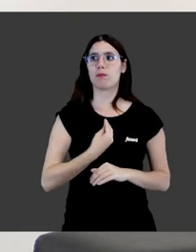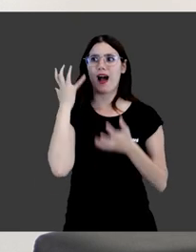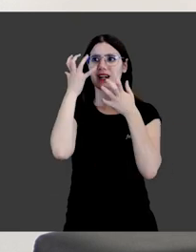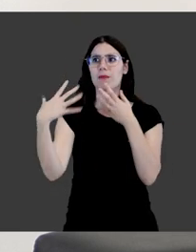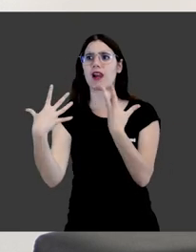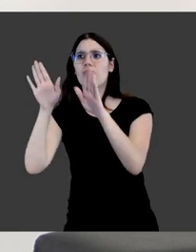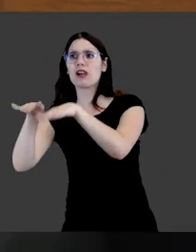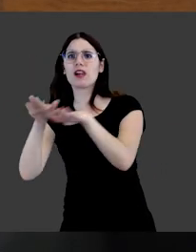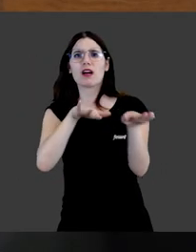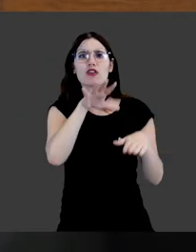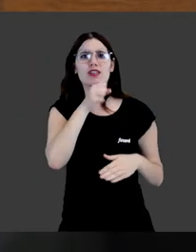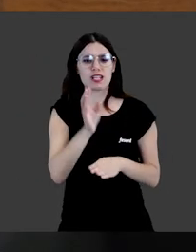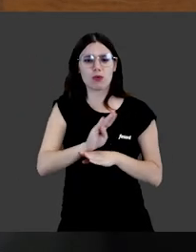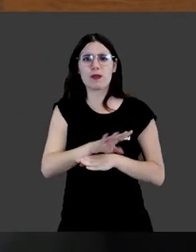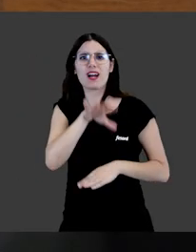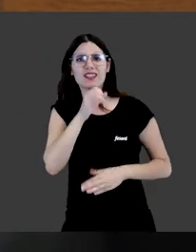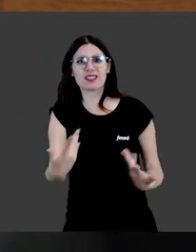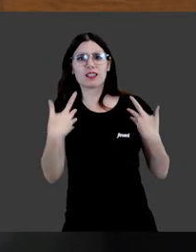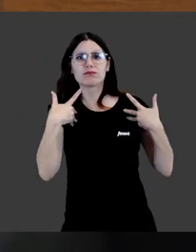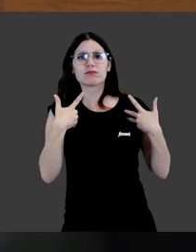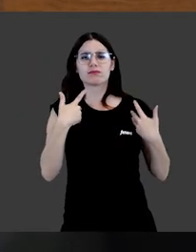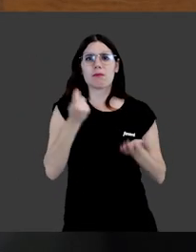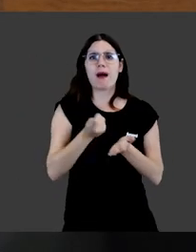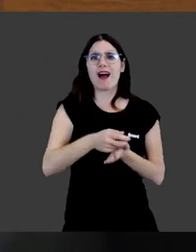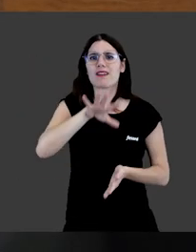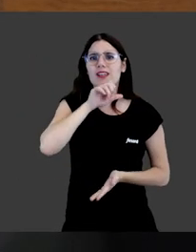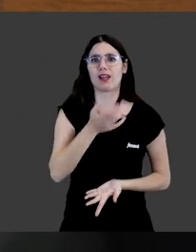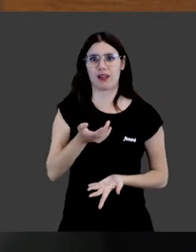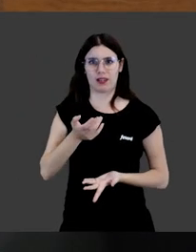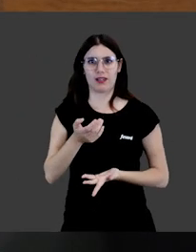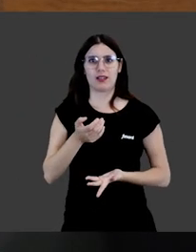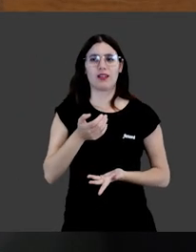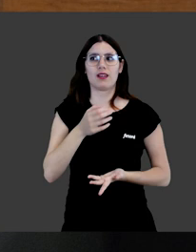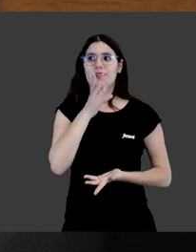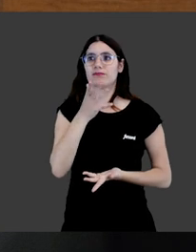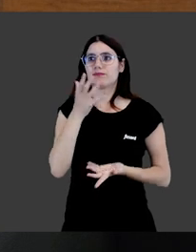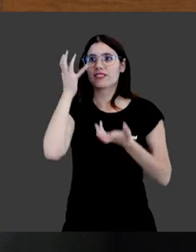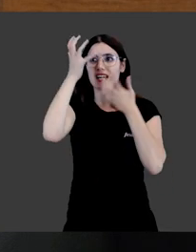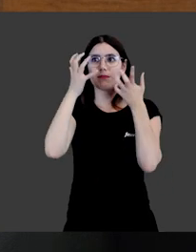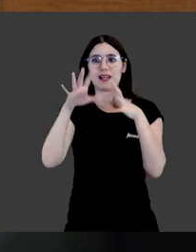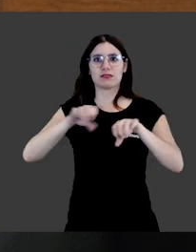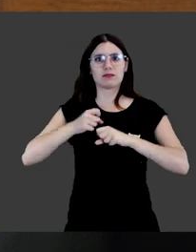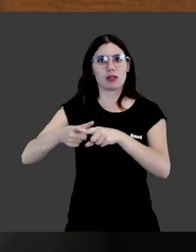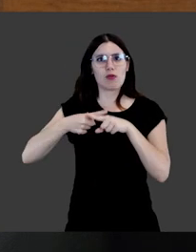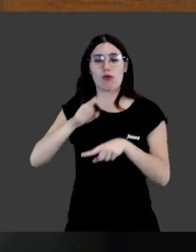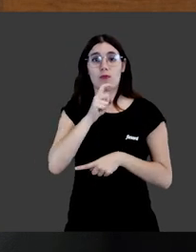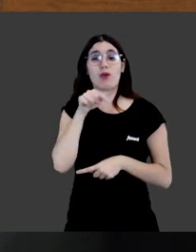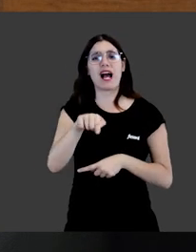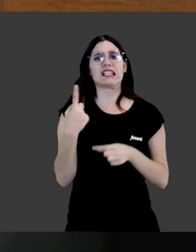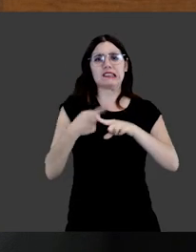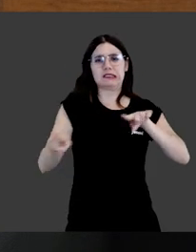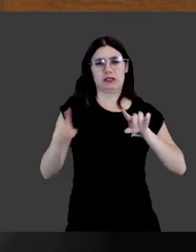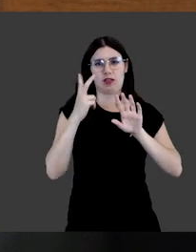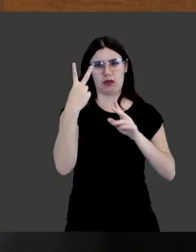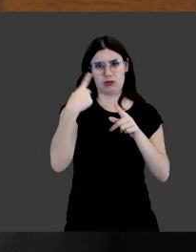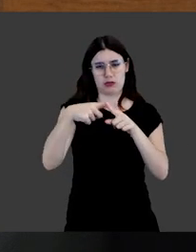Preocupa el con quién se va a quedar el animal, quién se va a hacer cargo de su cuidado, las cargas asociadas al cuidado también del propio animal. Y aquí sí que